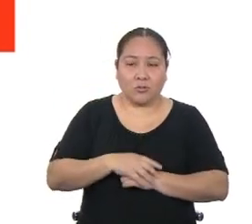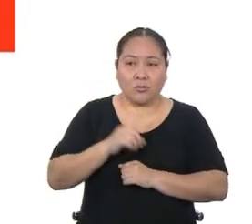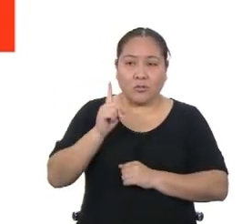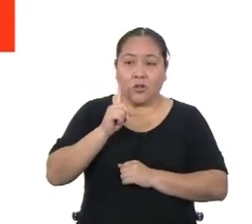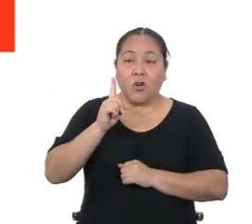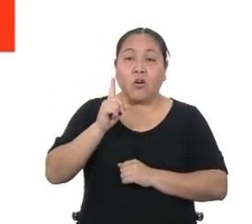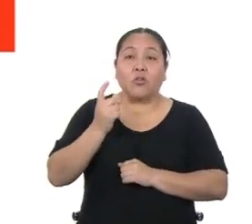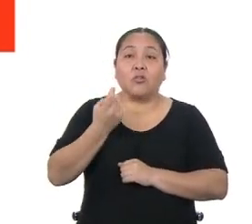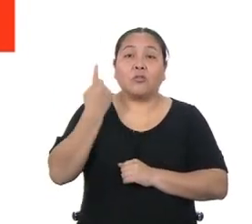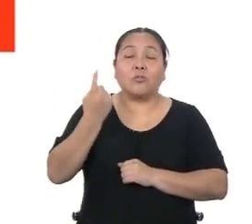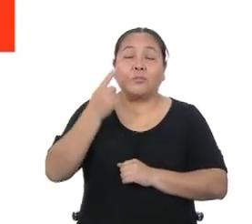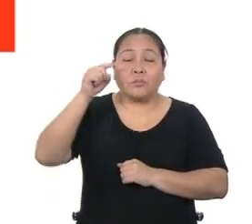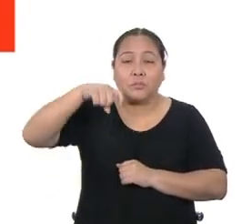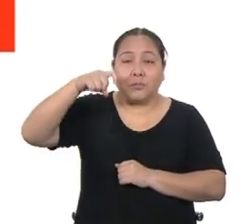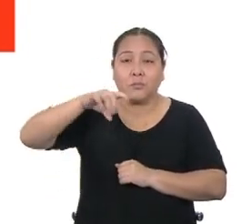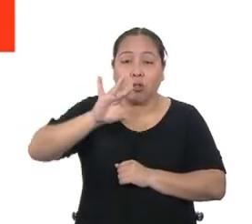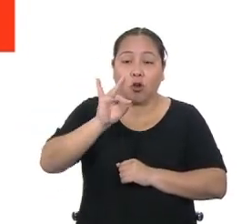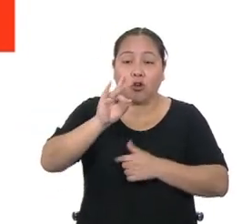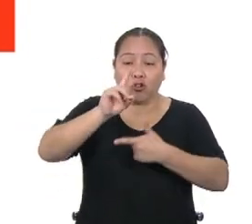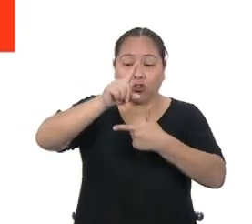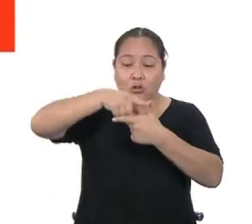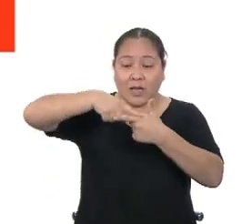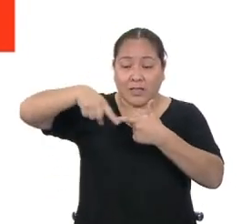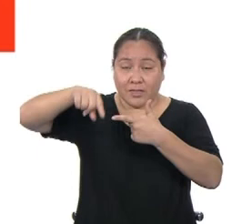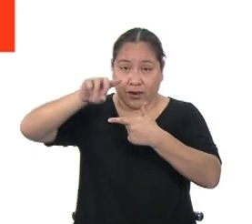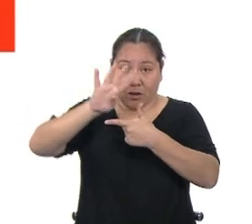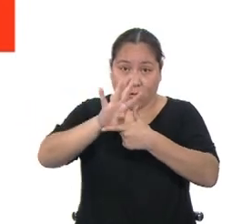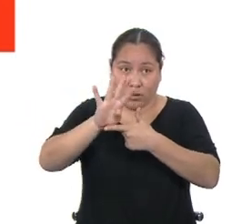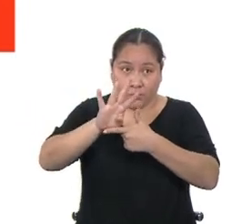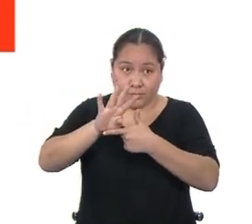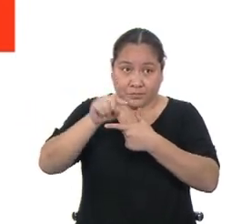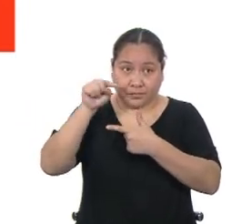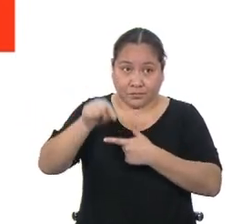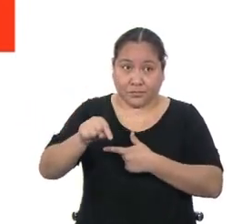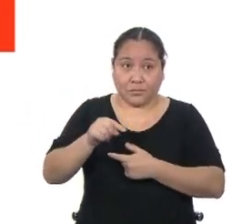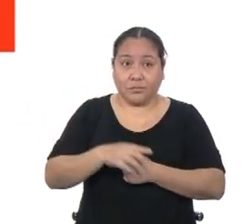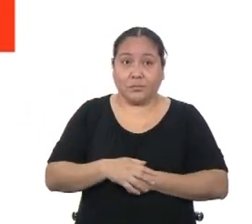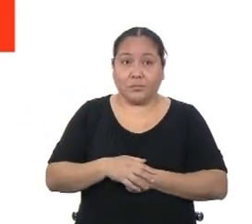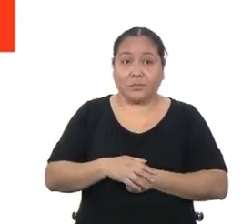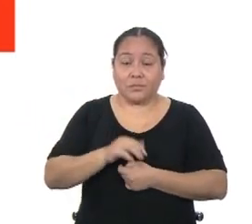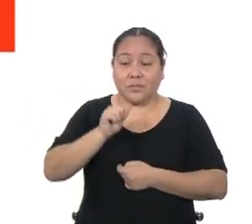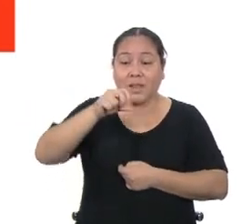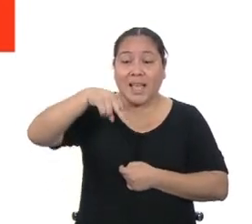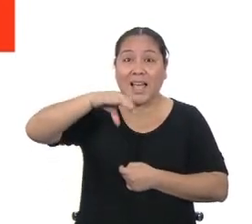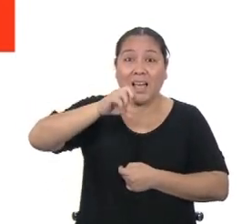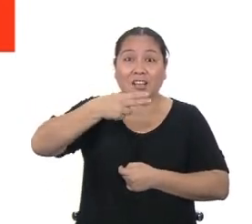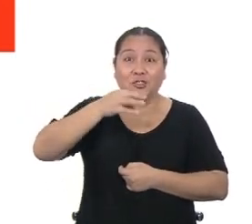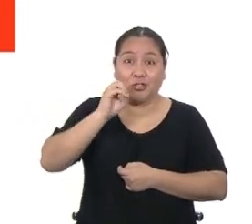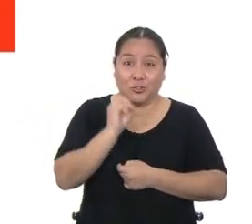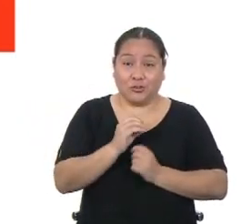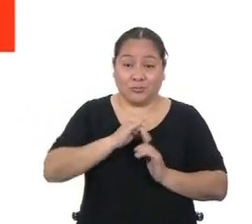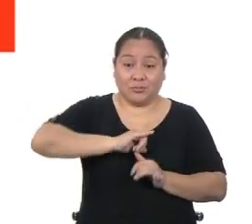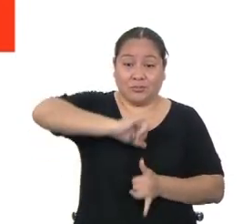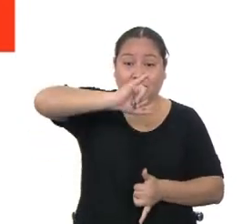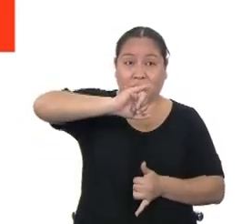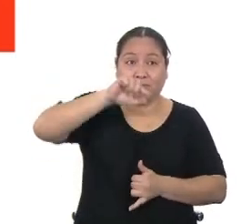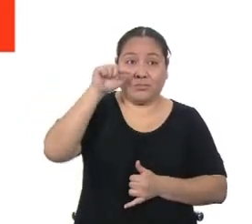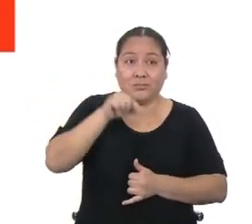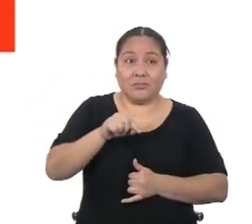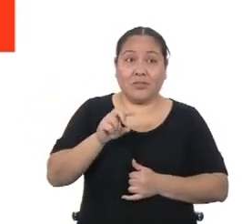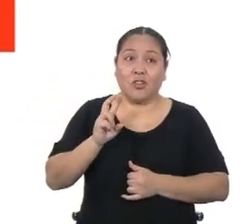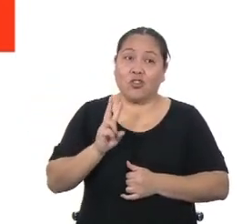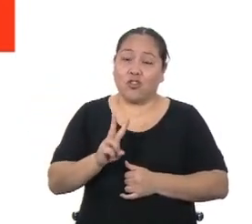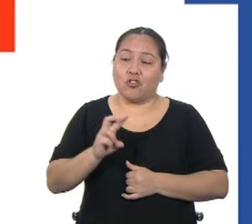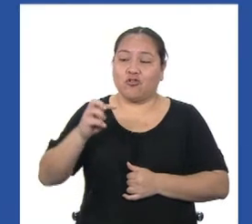dividir 8 entre 4. Y así obtenemos que el ancho del puesto de la madre de Anthony mide